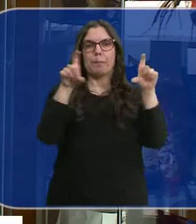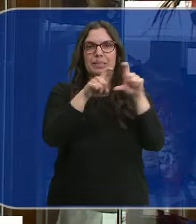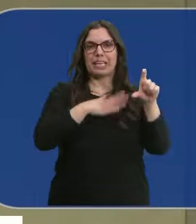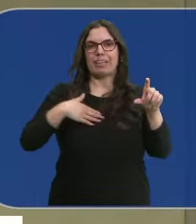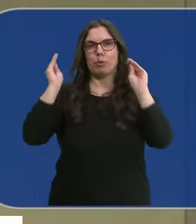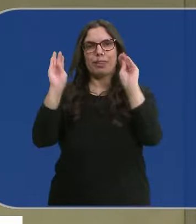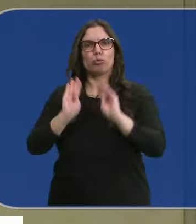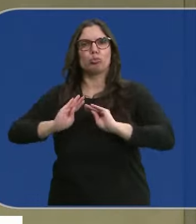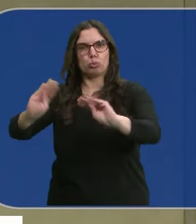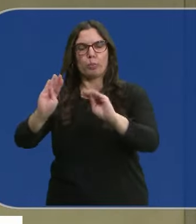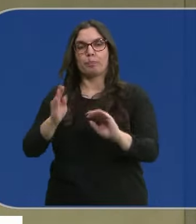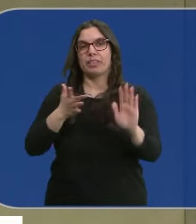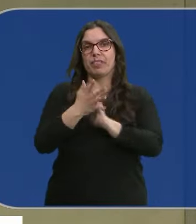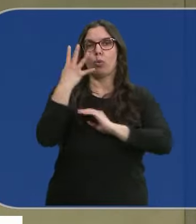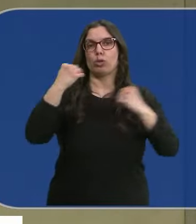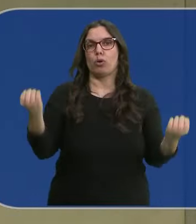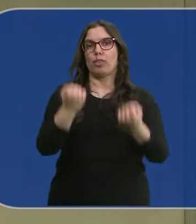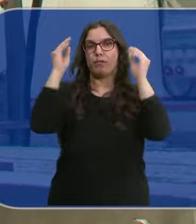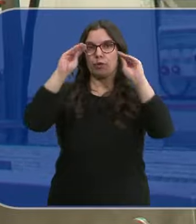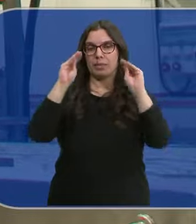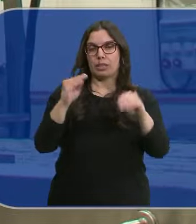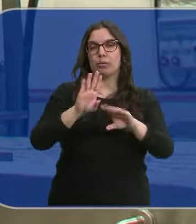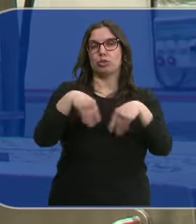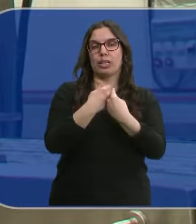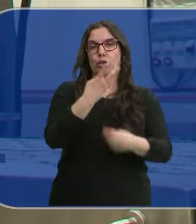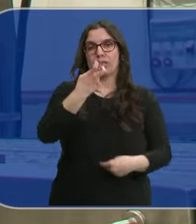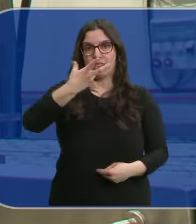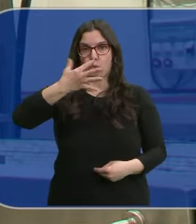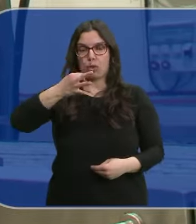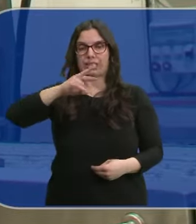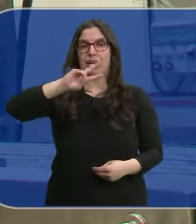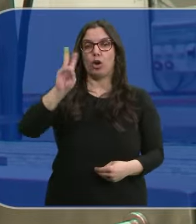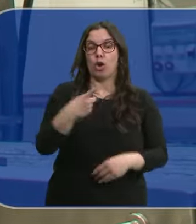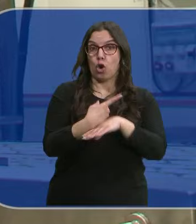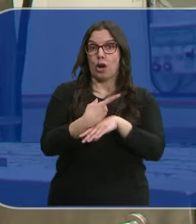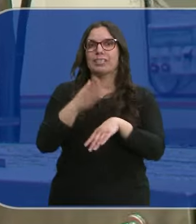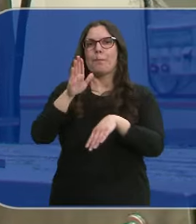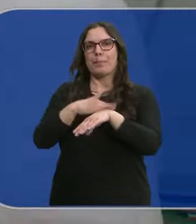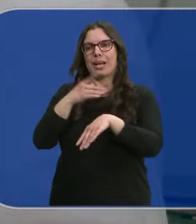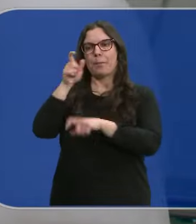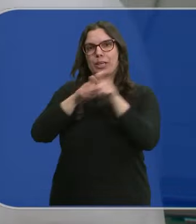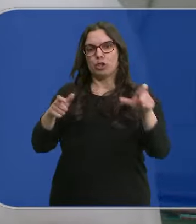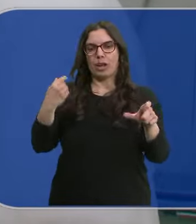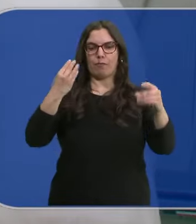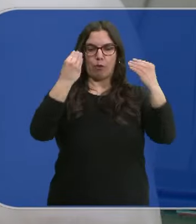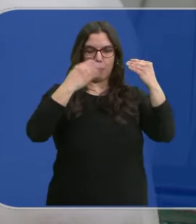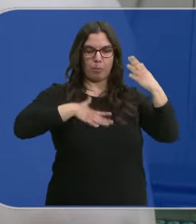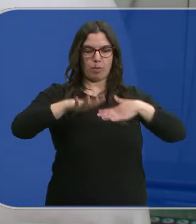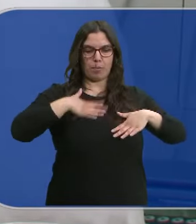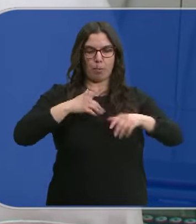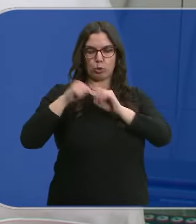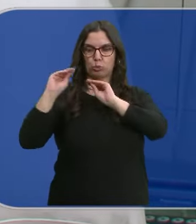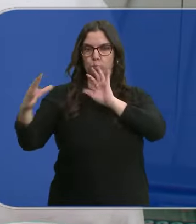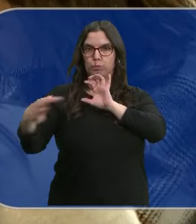por y para ellos. Se trata de cuatro acciones formativas de 250 horas que permiten a la empresa conseguir trabajadores ya formados para los puestos que